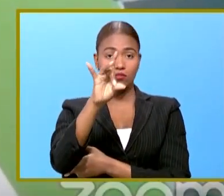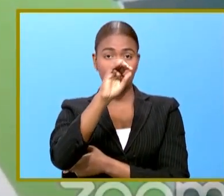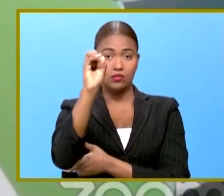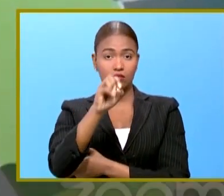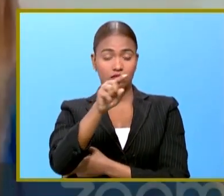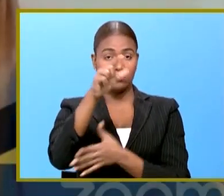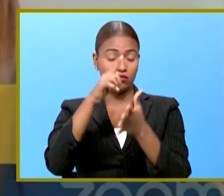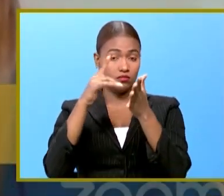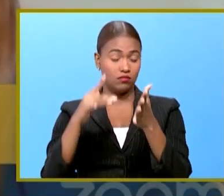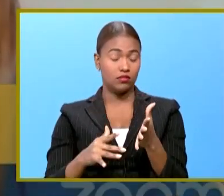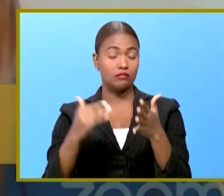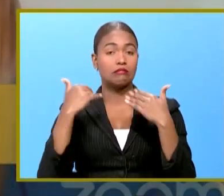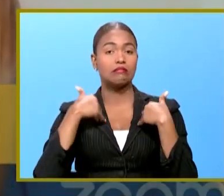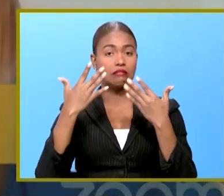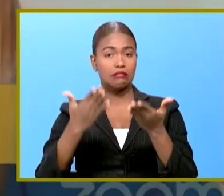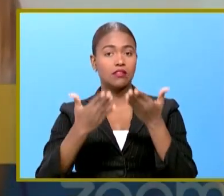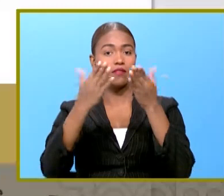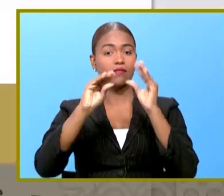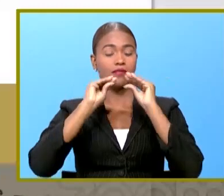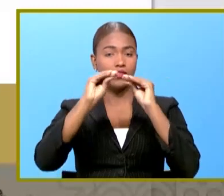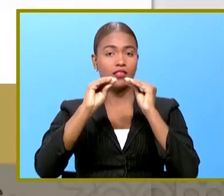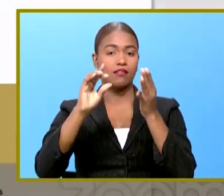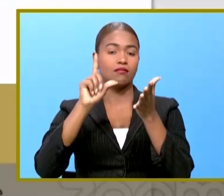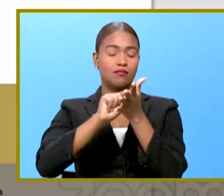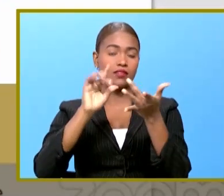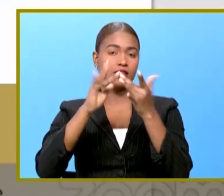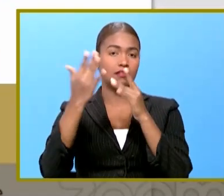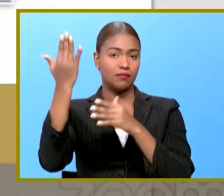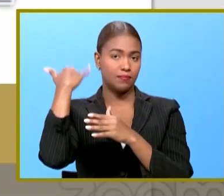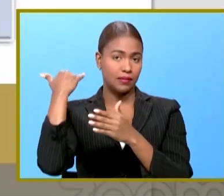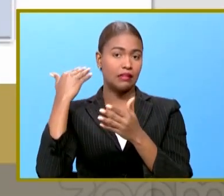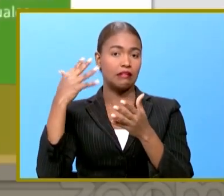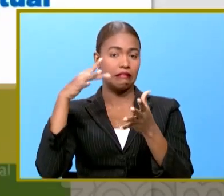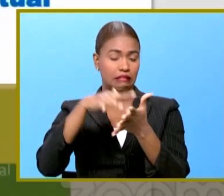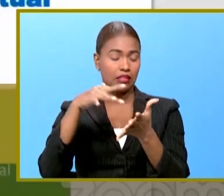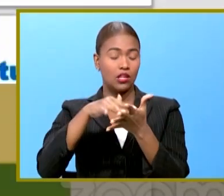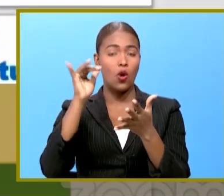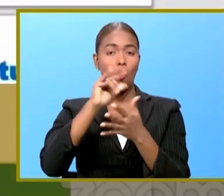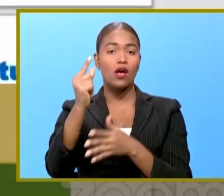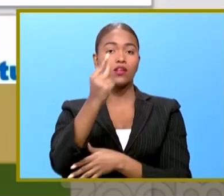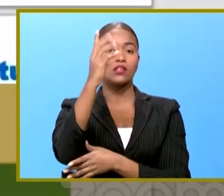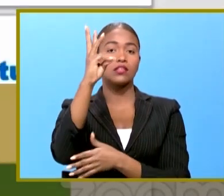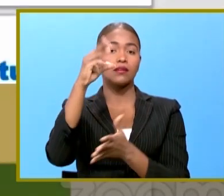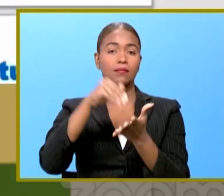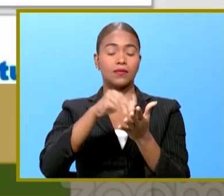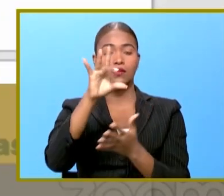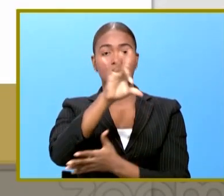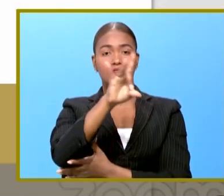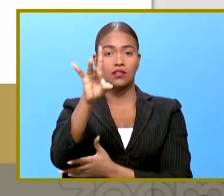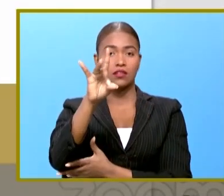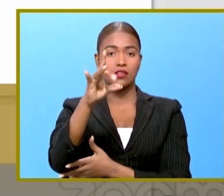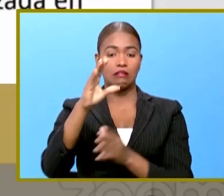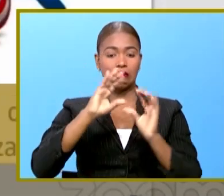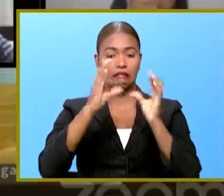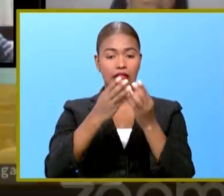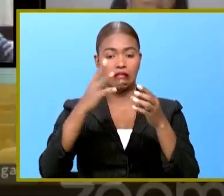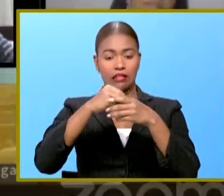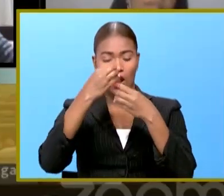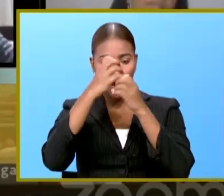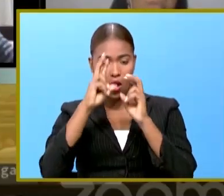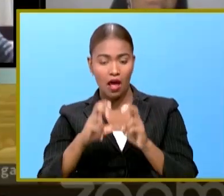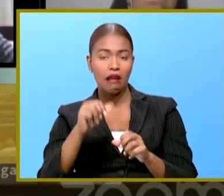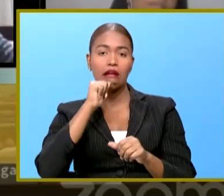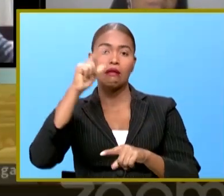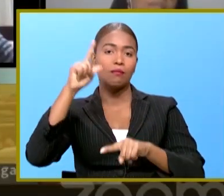de los estudiantes recibió docencia virtual el pasado semestre y que solo 6,800 sesiones de laboratorio